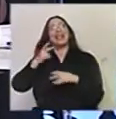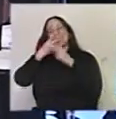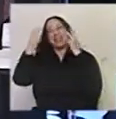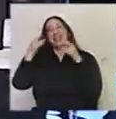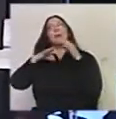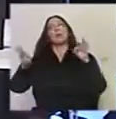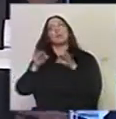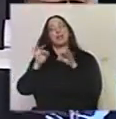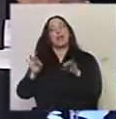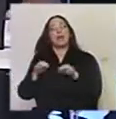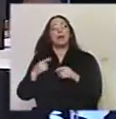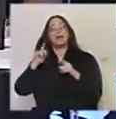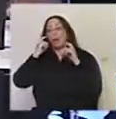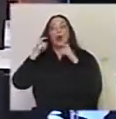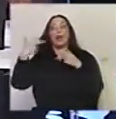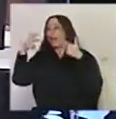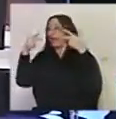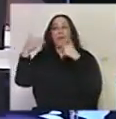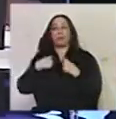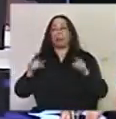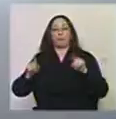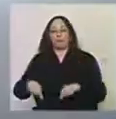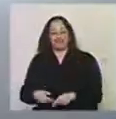musical del Sodre. Me tienen loca con las cámaras hoy. Ya venimos.